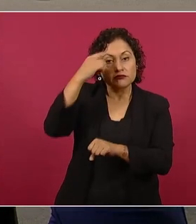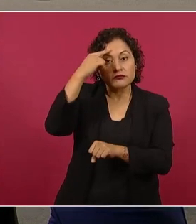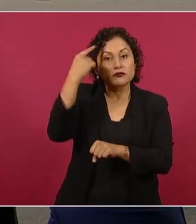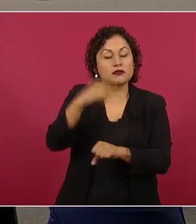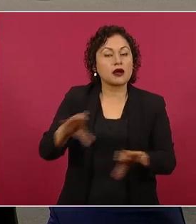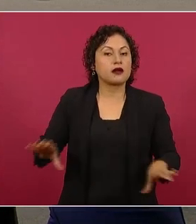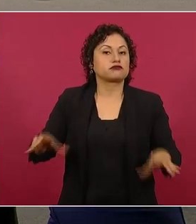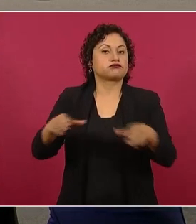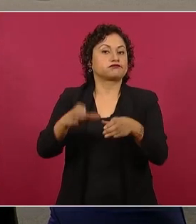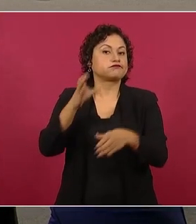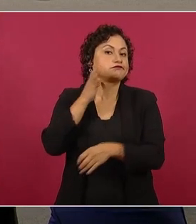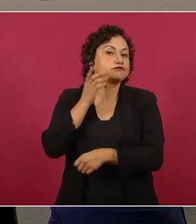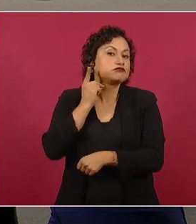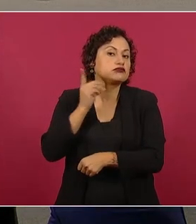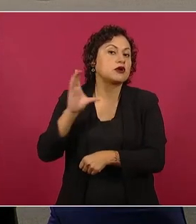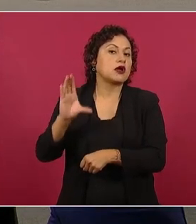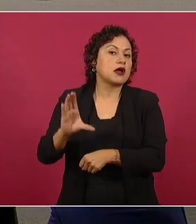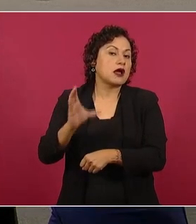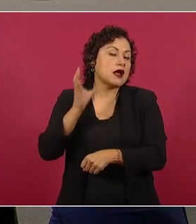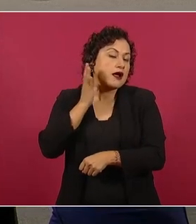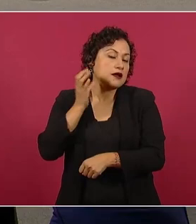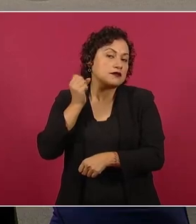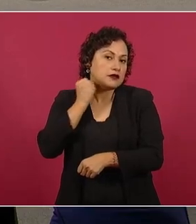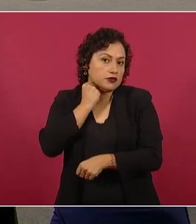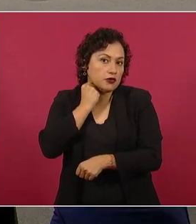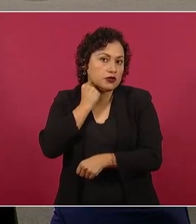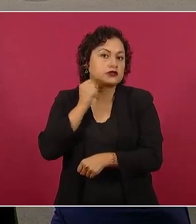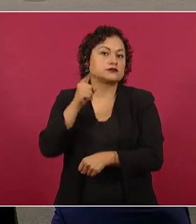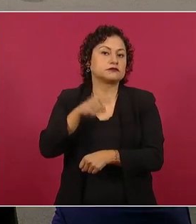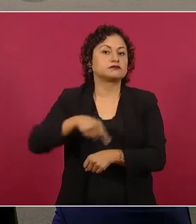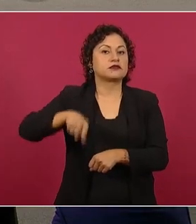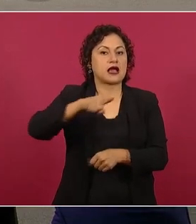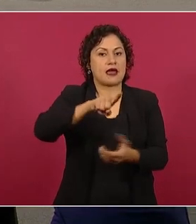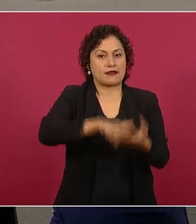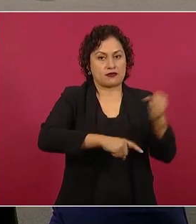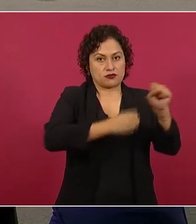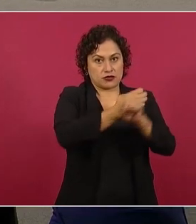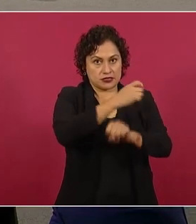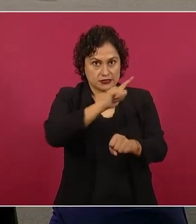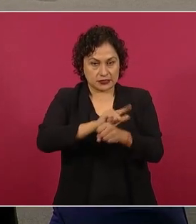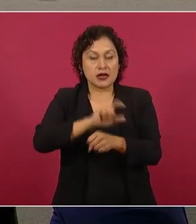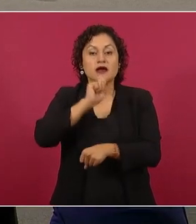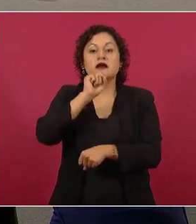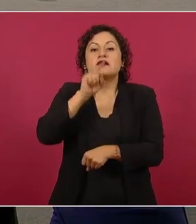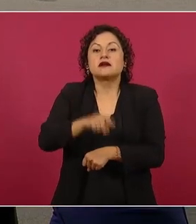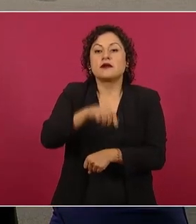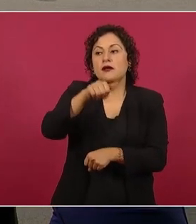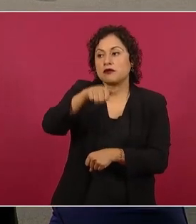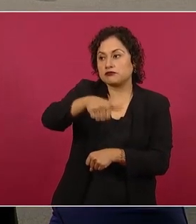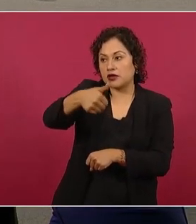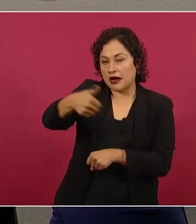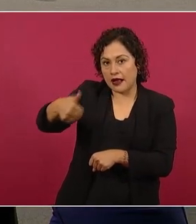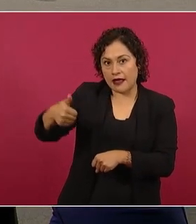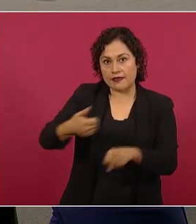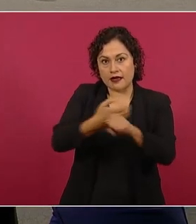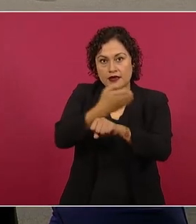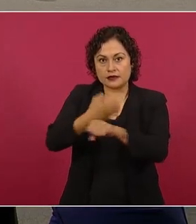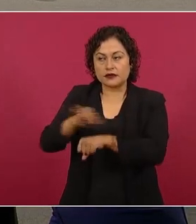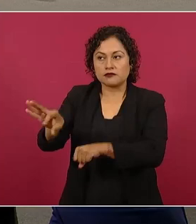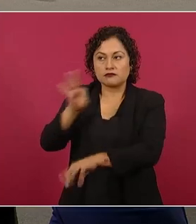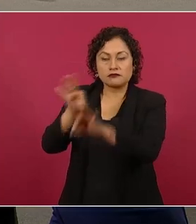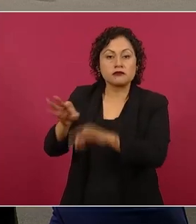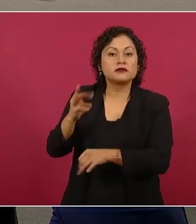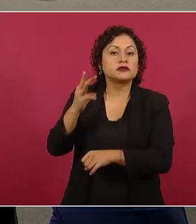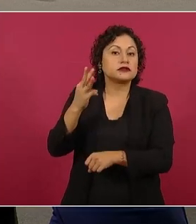población, así como tres senadores en cada entidad y la integración democrática